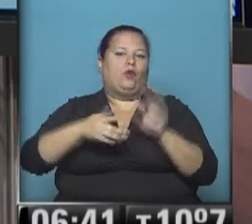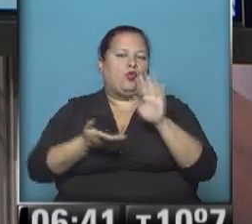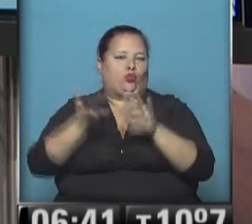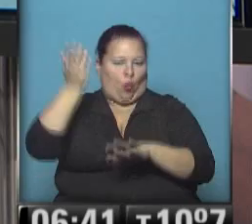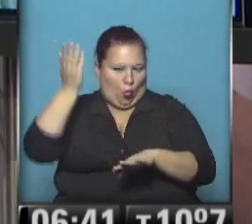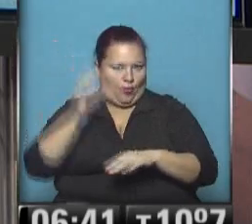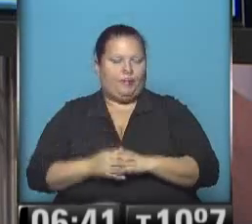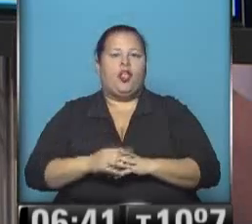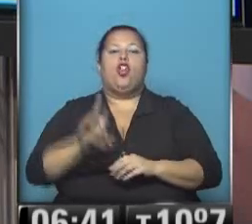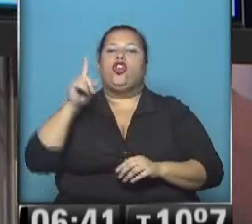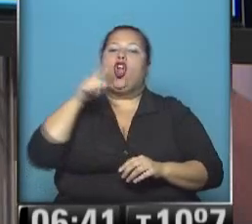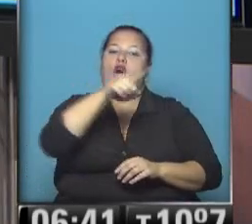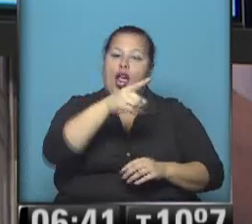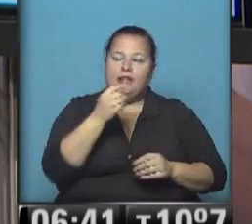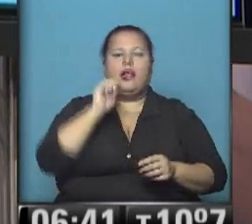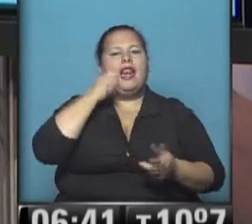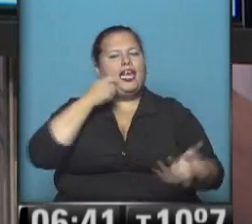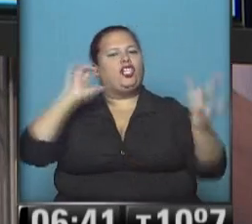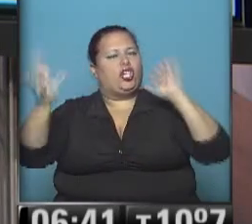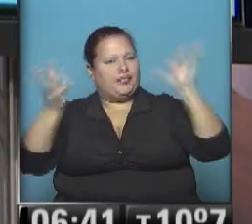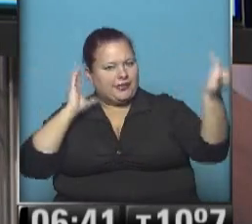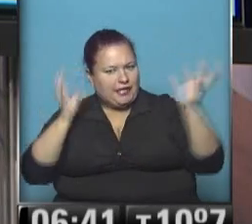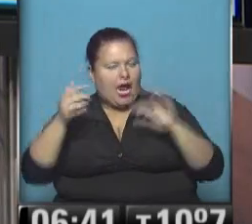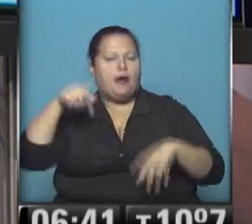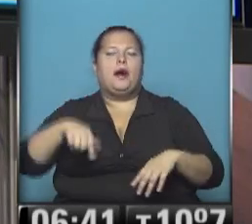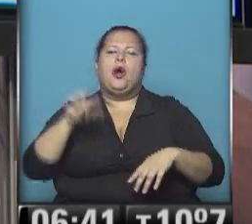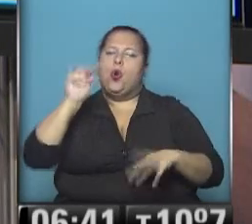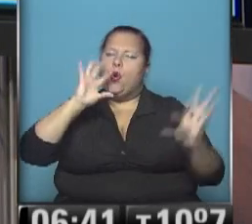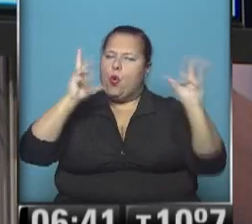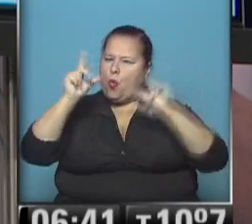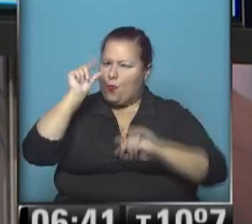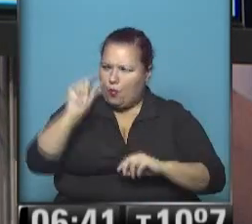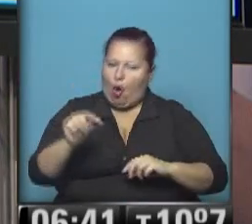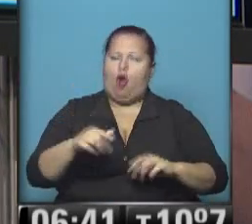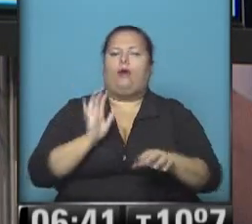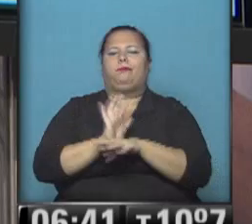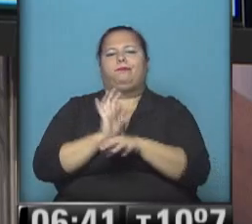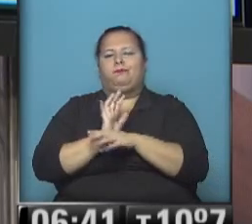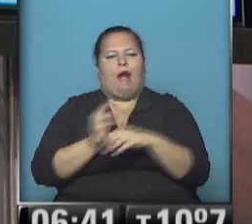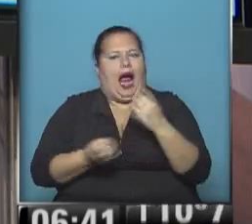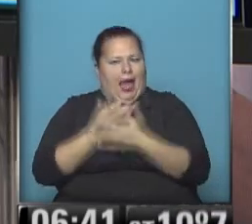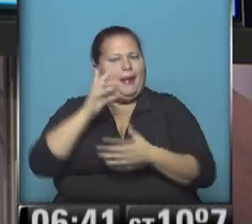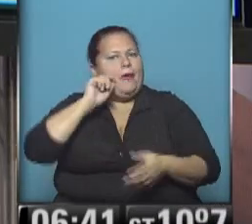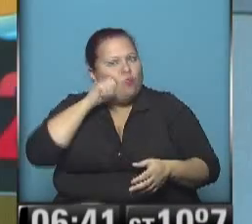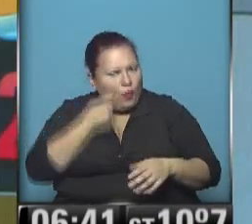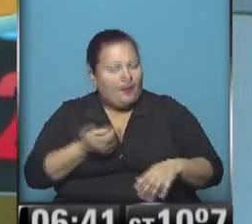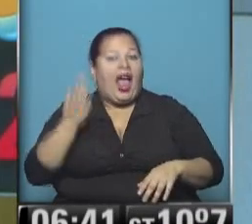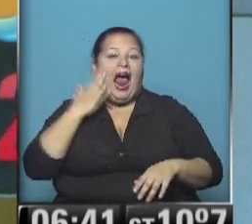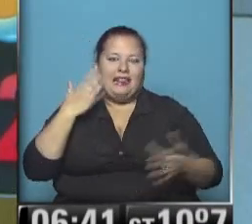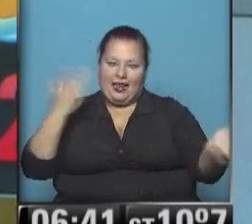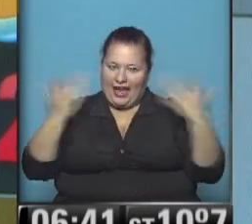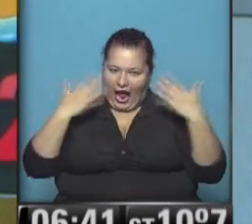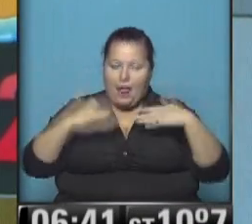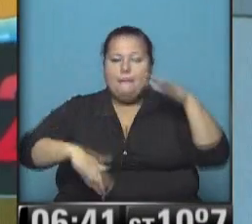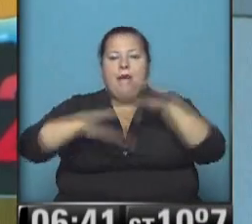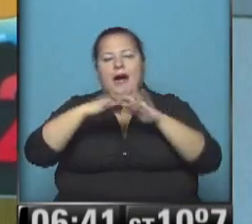ascenso en el noroeste argentino excelentes condiciones meteorológicas muy poca nubosidad prácticamente una mañana muy agradable y una tarde calurosa